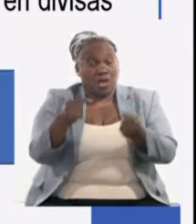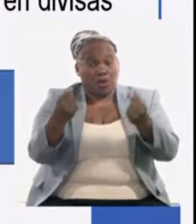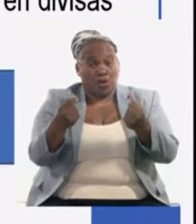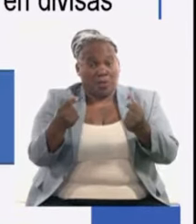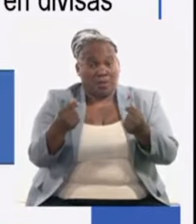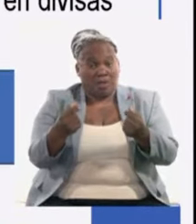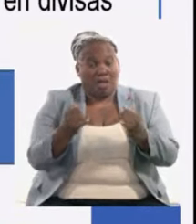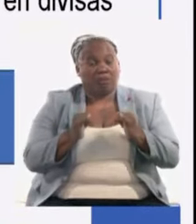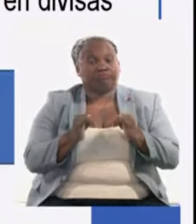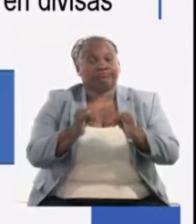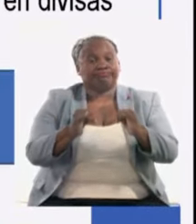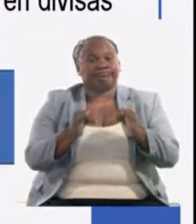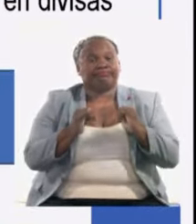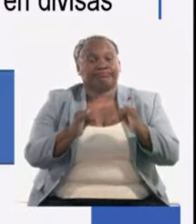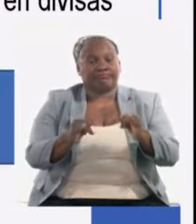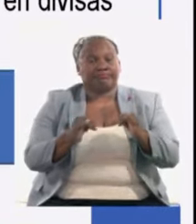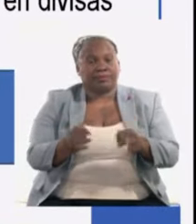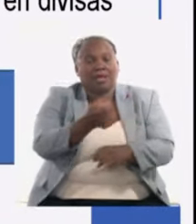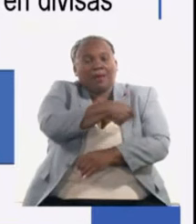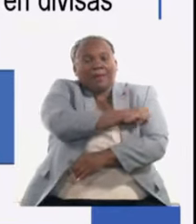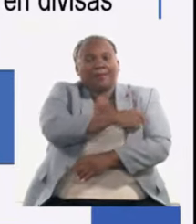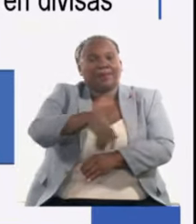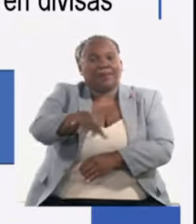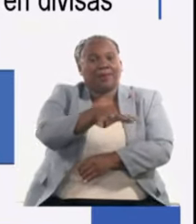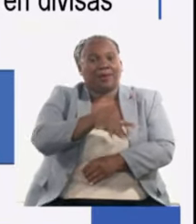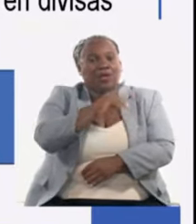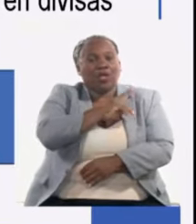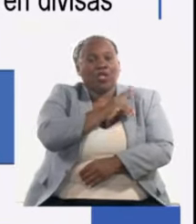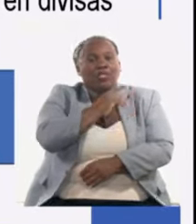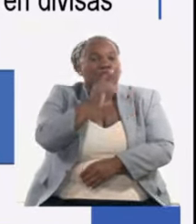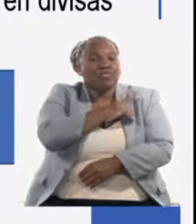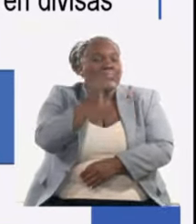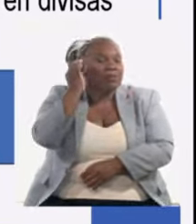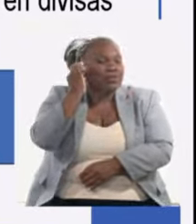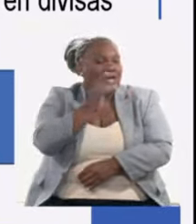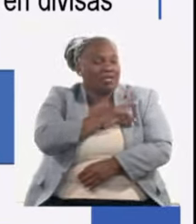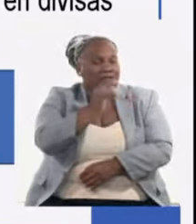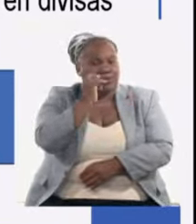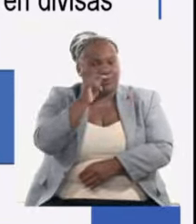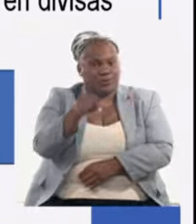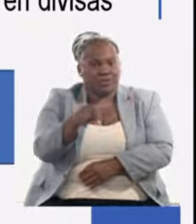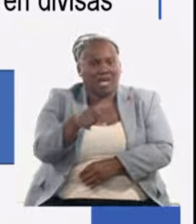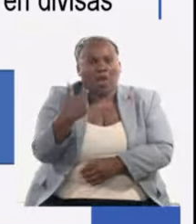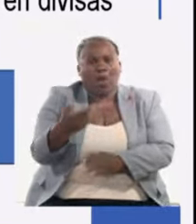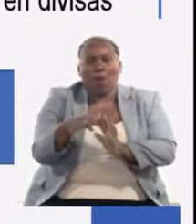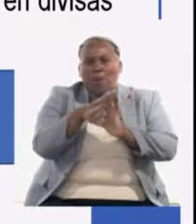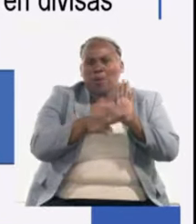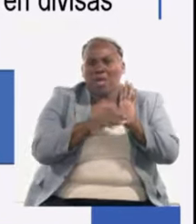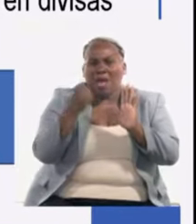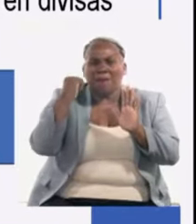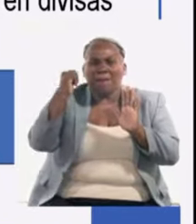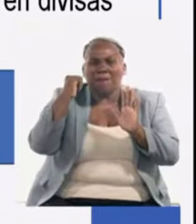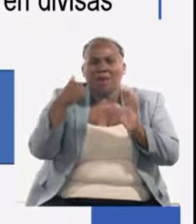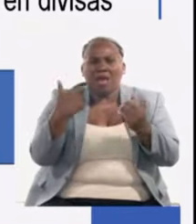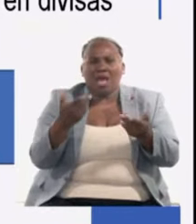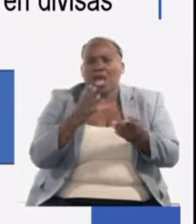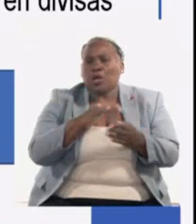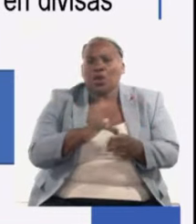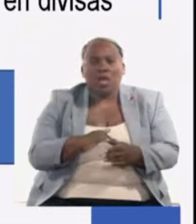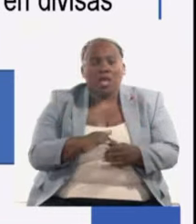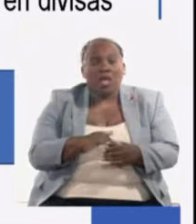más información a nuestra población a nuestros diputados de lo que se va avanzando en el programa de estabilización macroeconómica que no es un programa etéreo